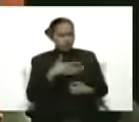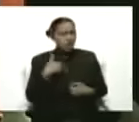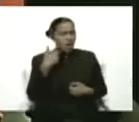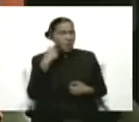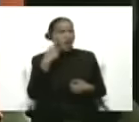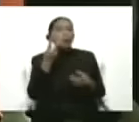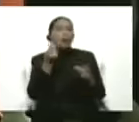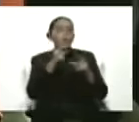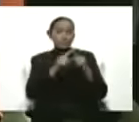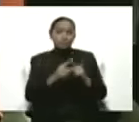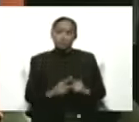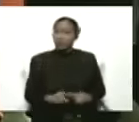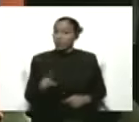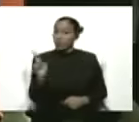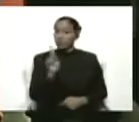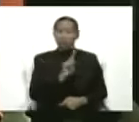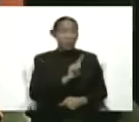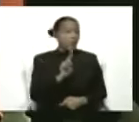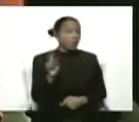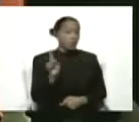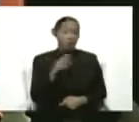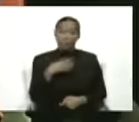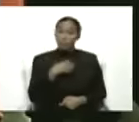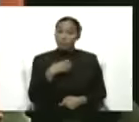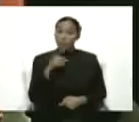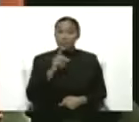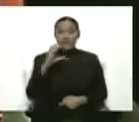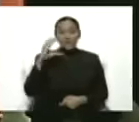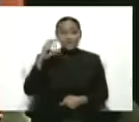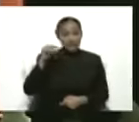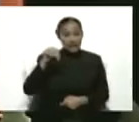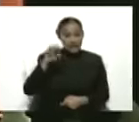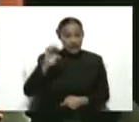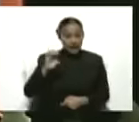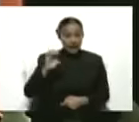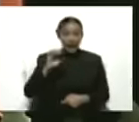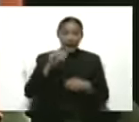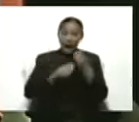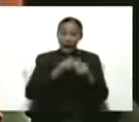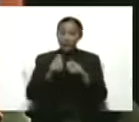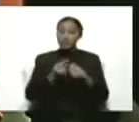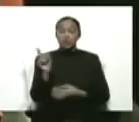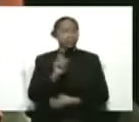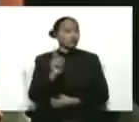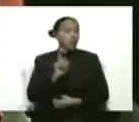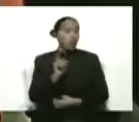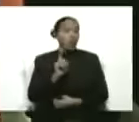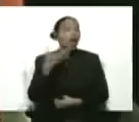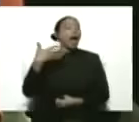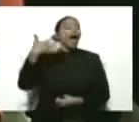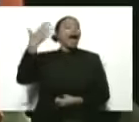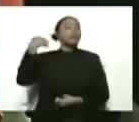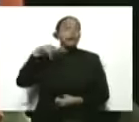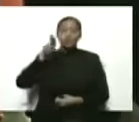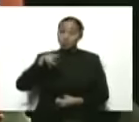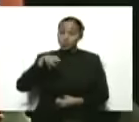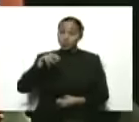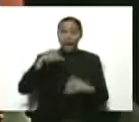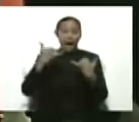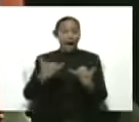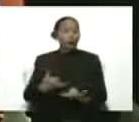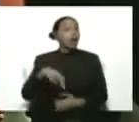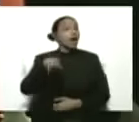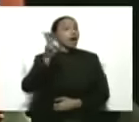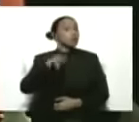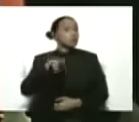a ocurrir aquí. Eso no ocurre aquí en el Consejo Nacional Electoral, ni nunca ha ocurrido. Y mucho menos en